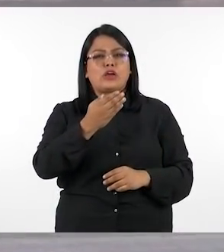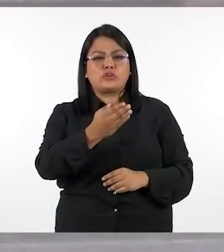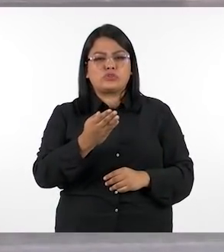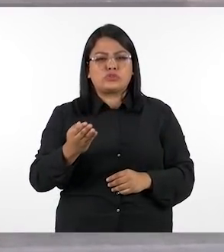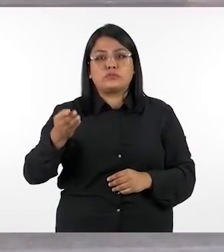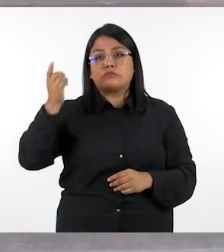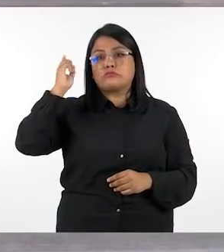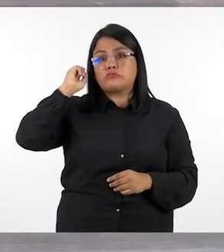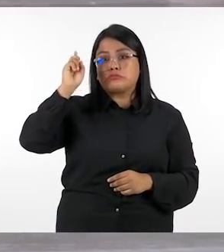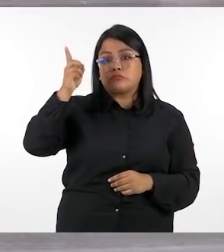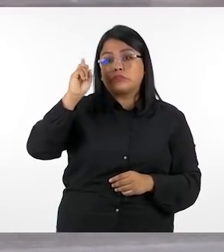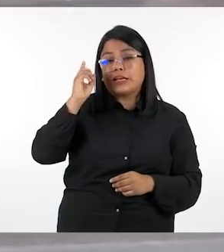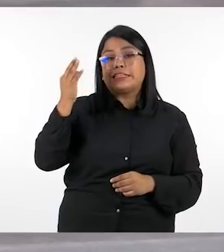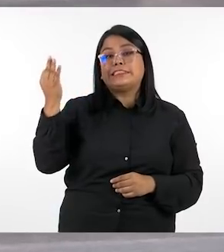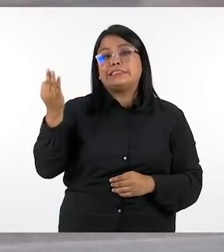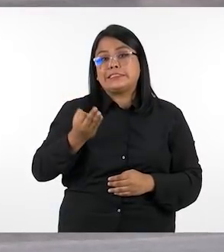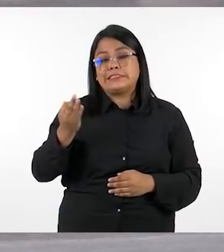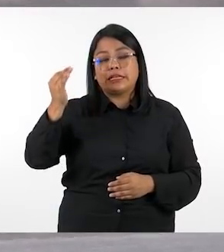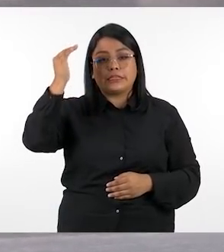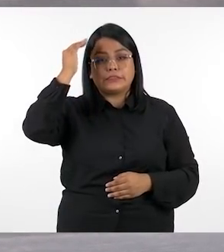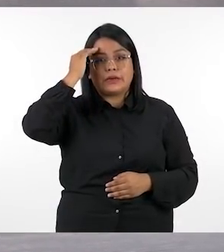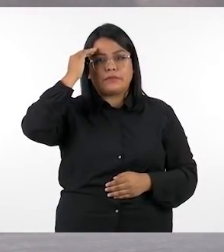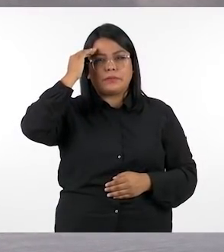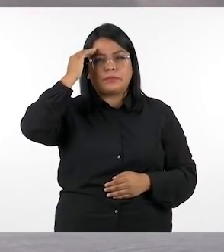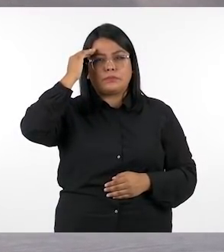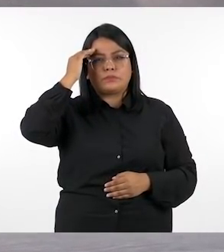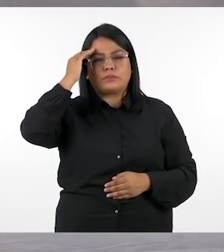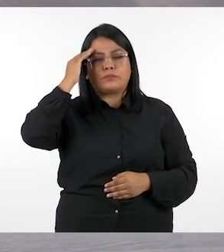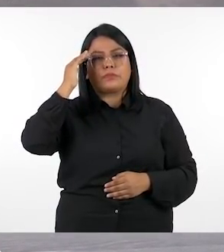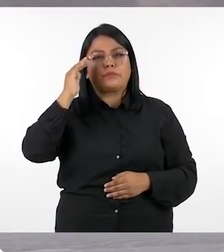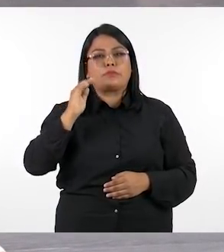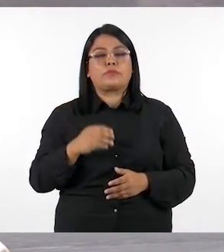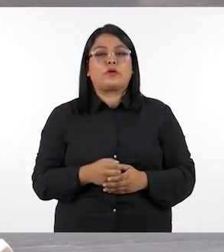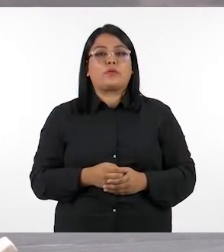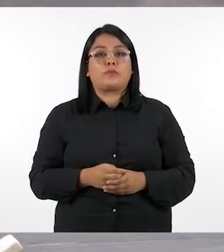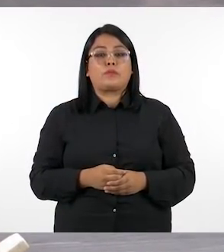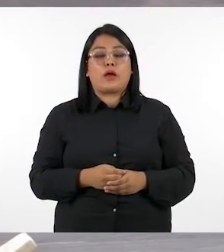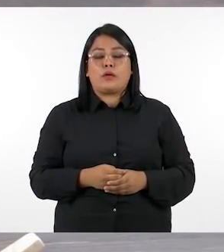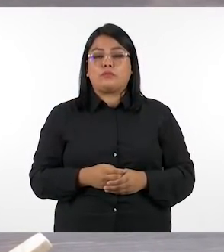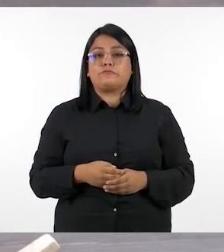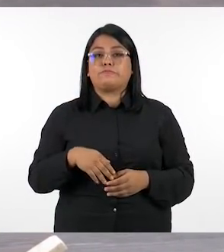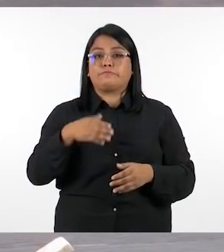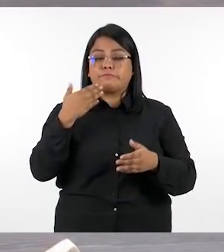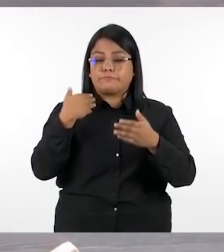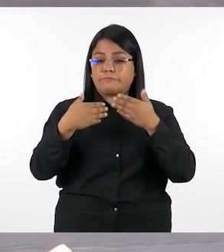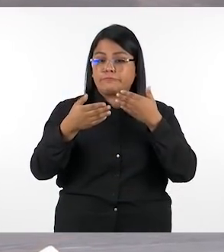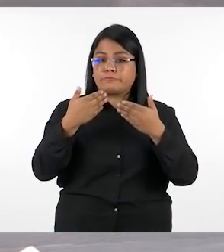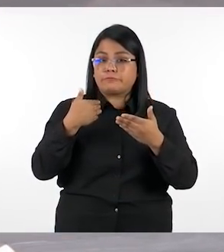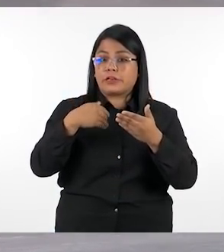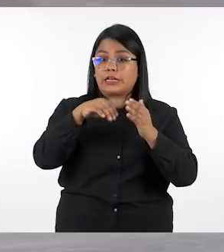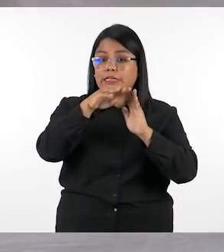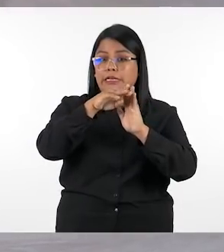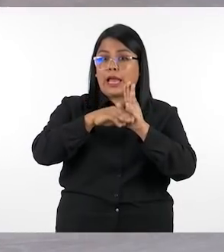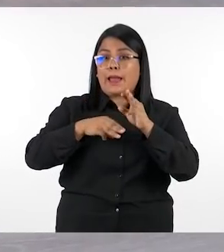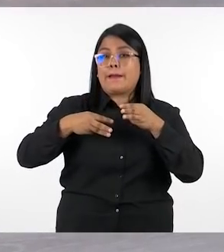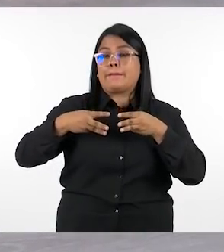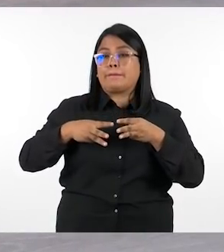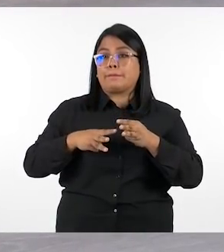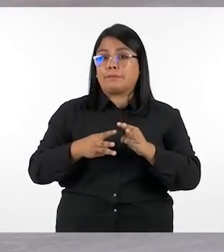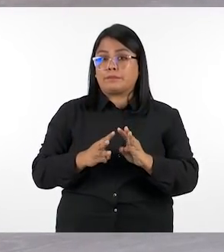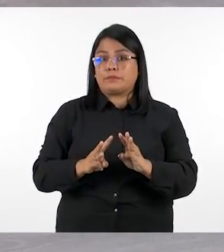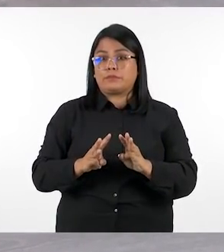hay algunas cosas que los docentes deben de saber la primera es que le vamos a llamar tal cual guía metodológica